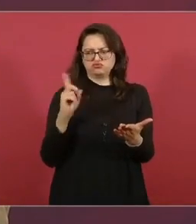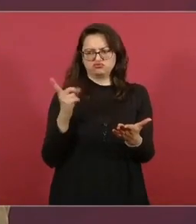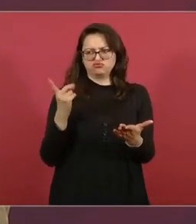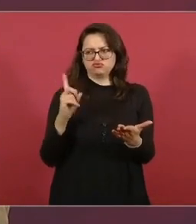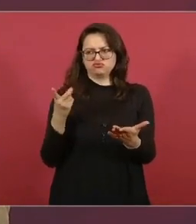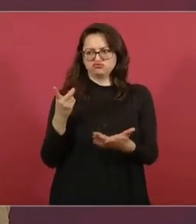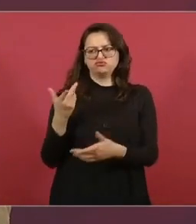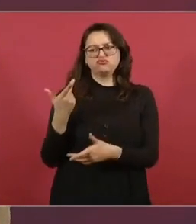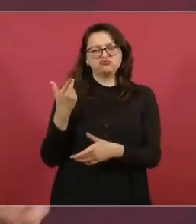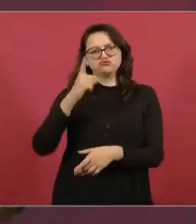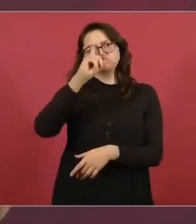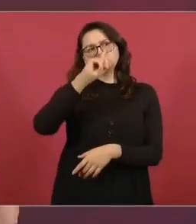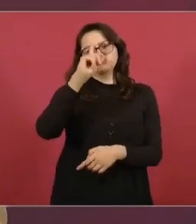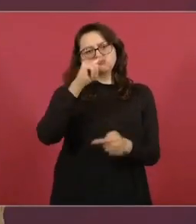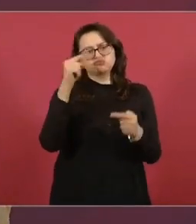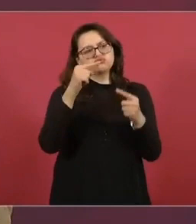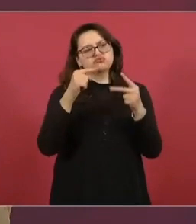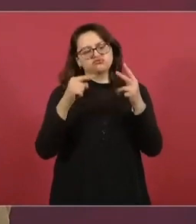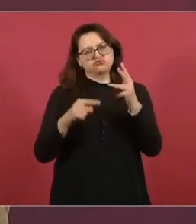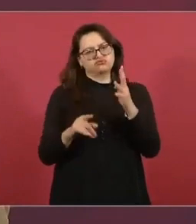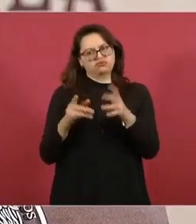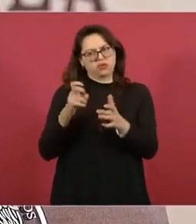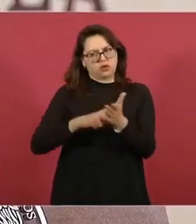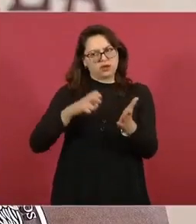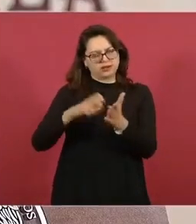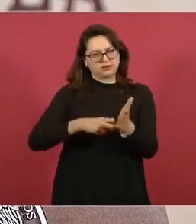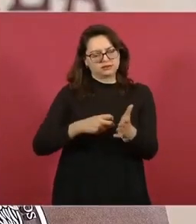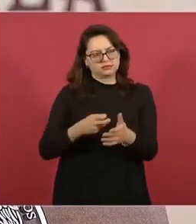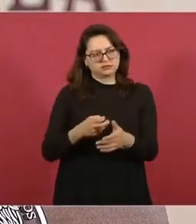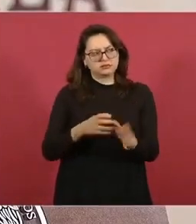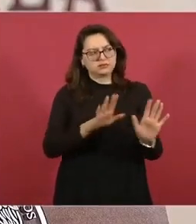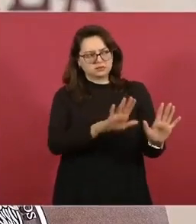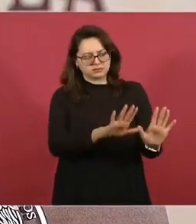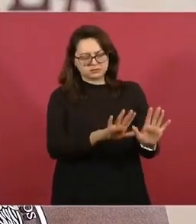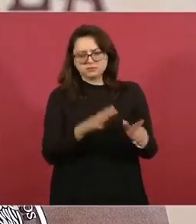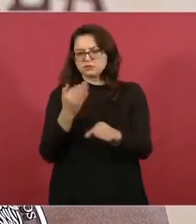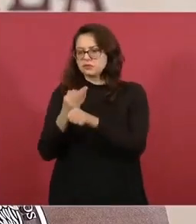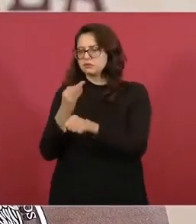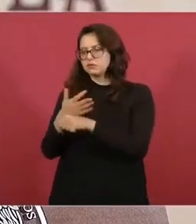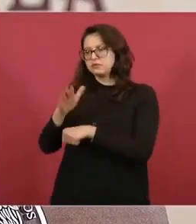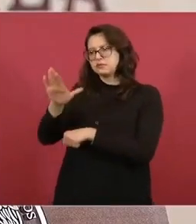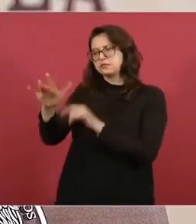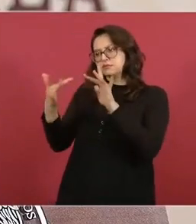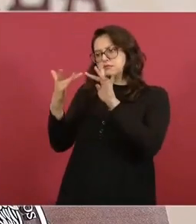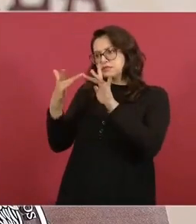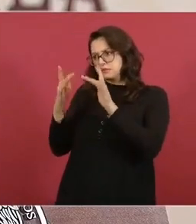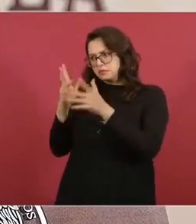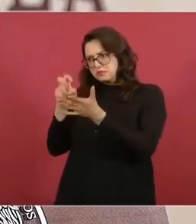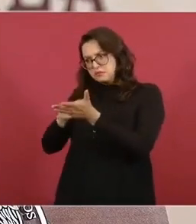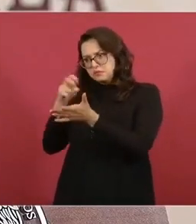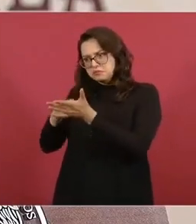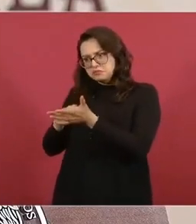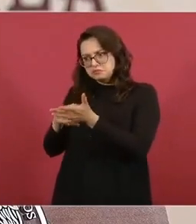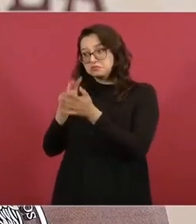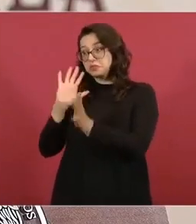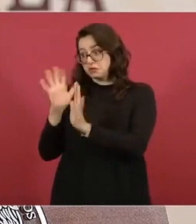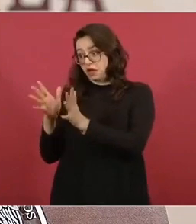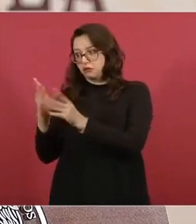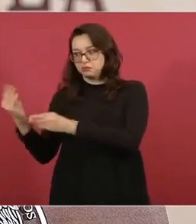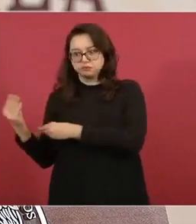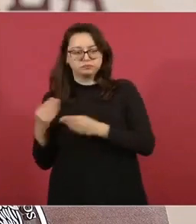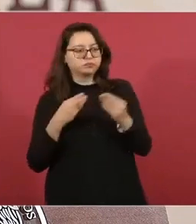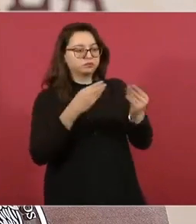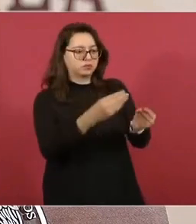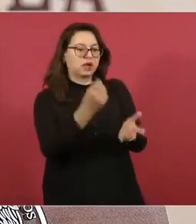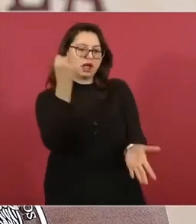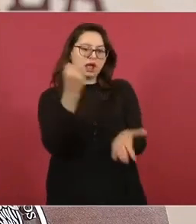ahora COFEPRIS justo está en el en el momento de que ya se apruebe la autorización sanitaria